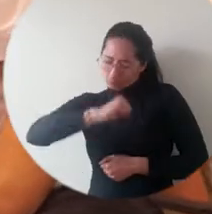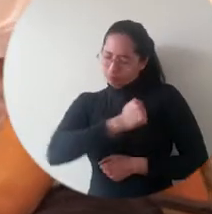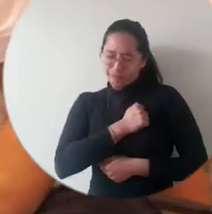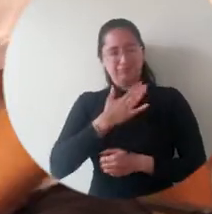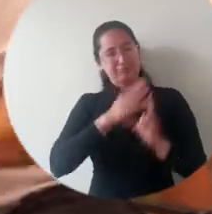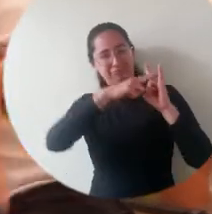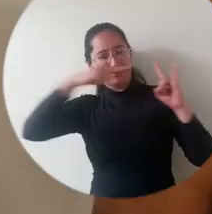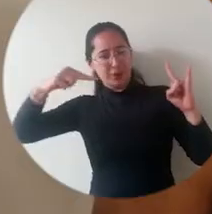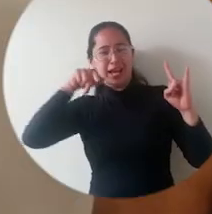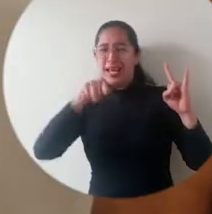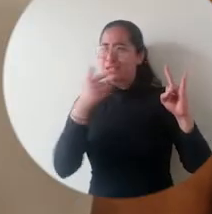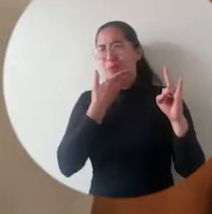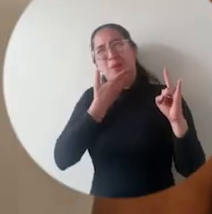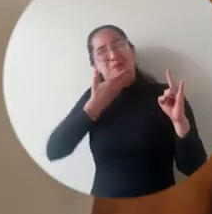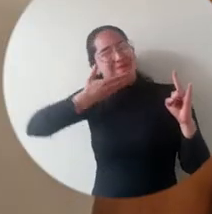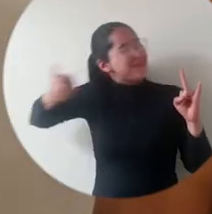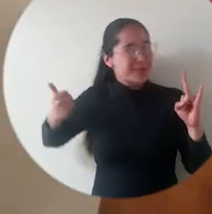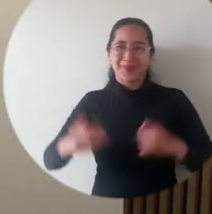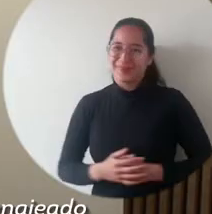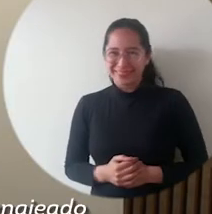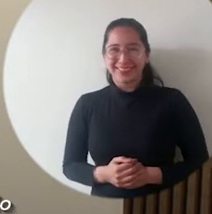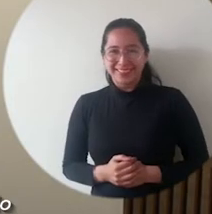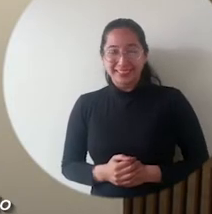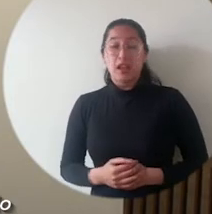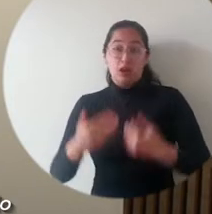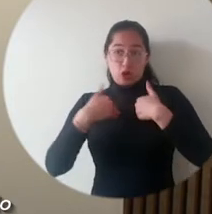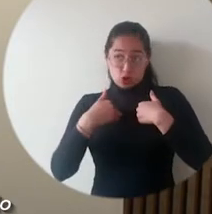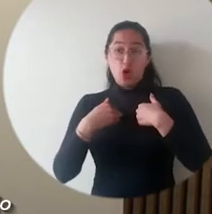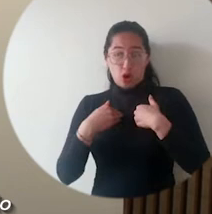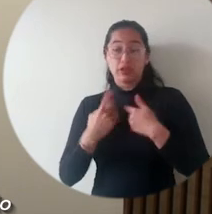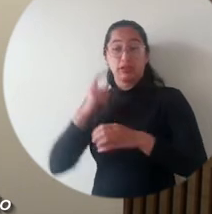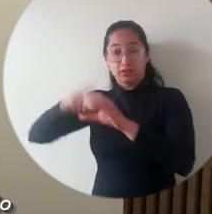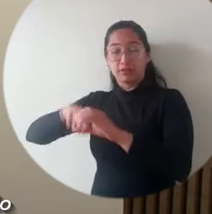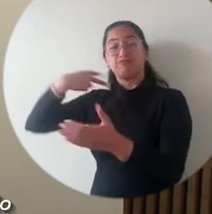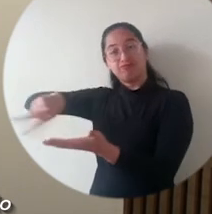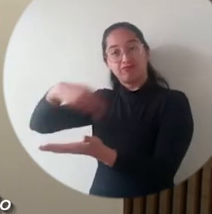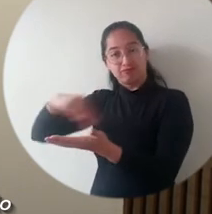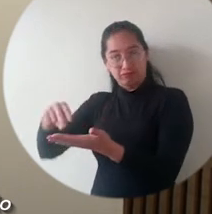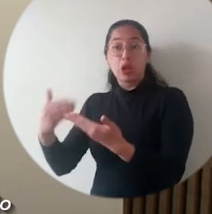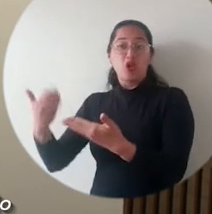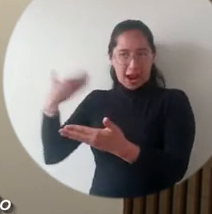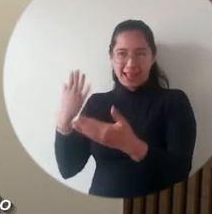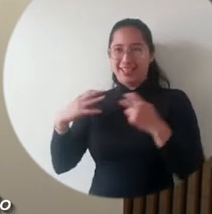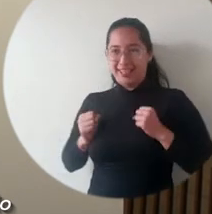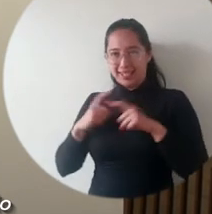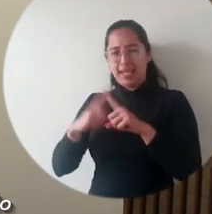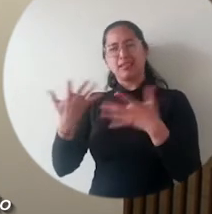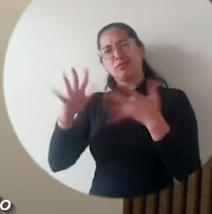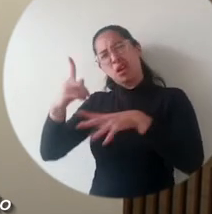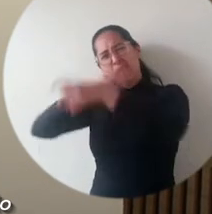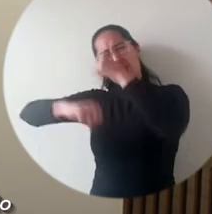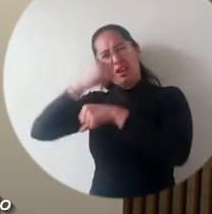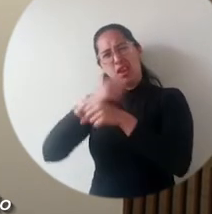universidad es mi universidad. Esto es lo mejor. Precisamente yo fui integrante de la danza de la Universidad